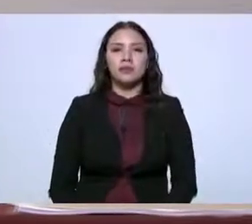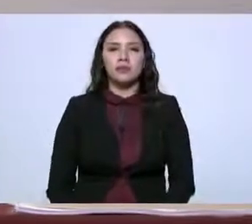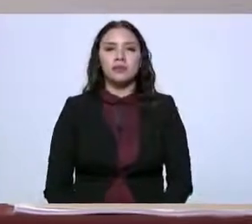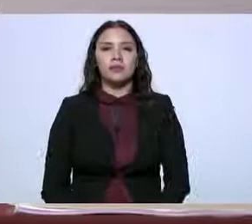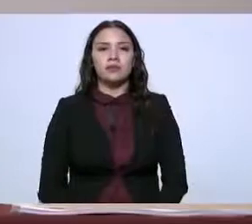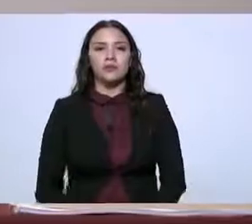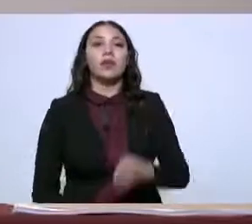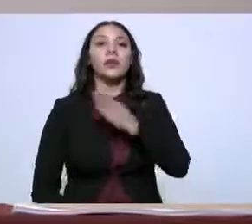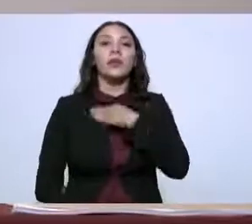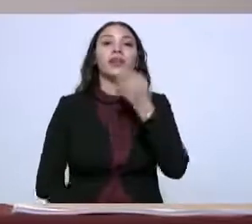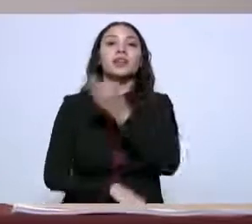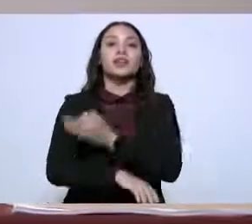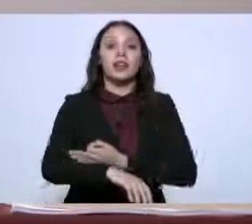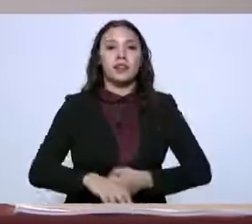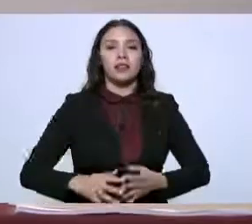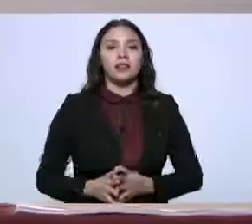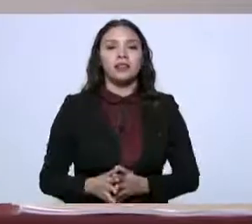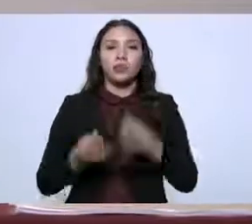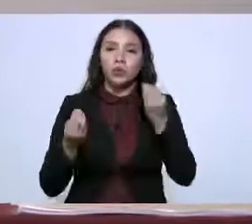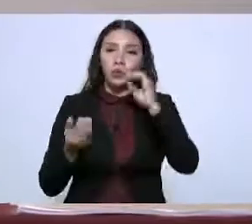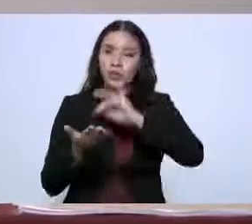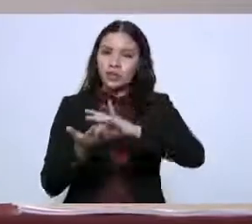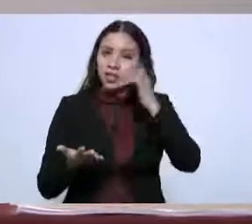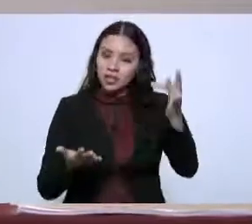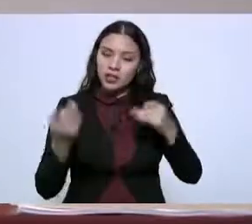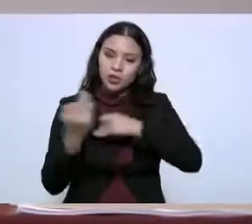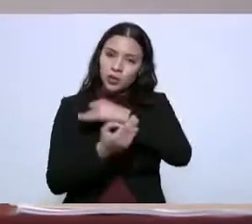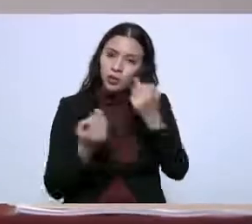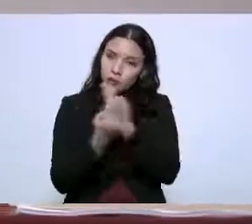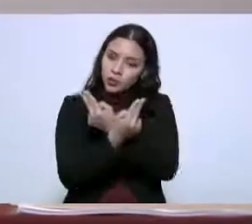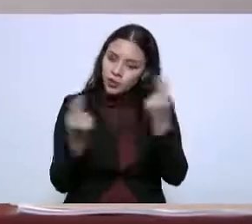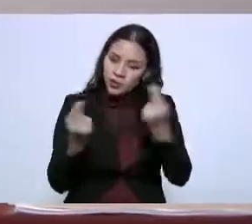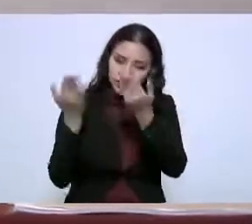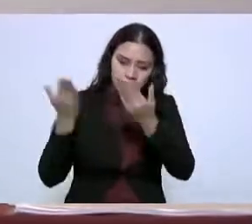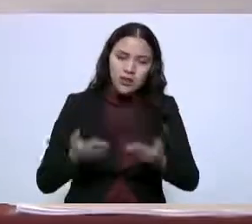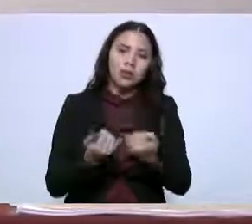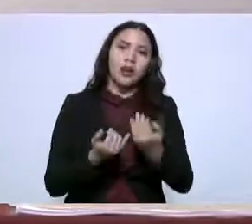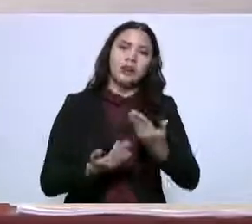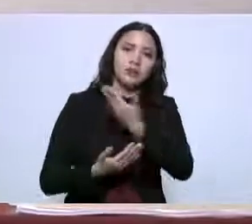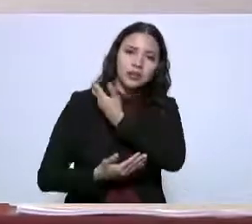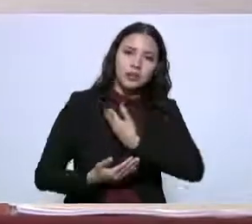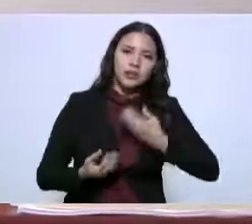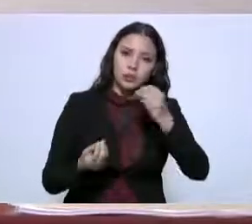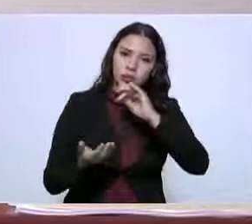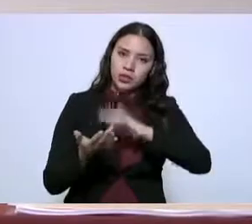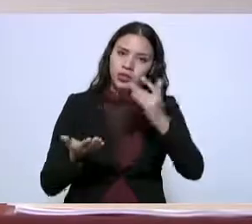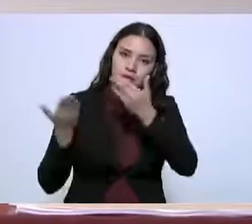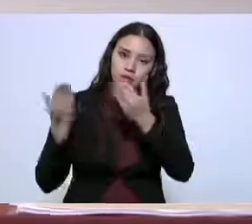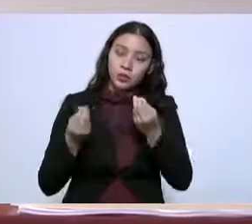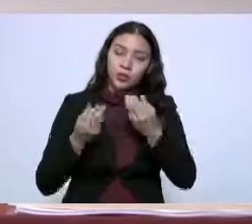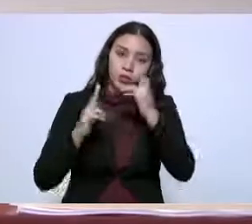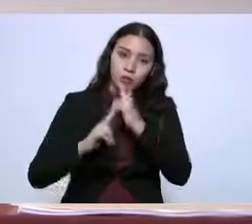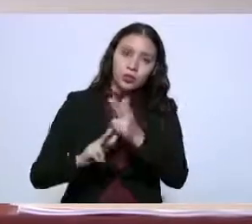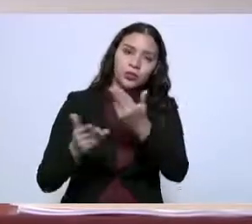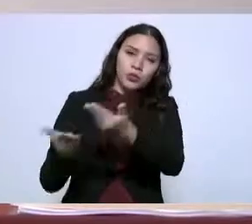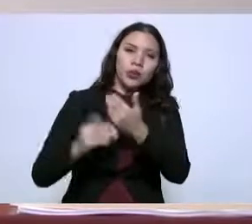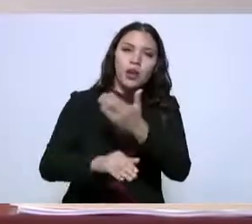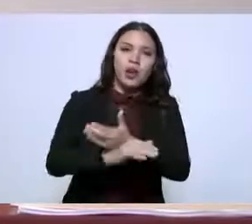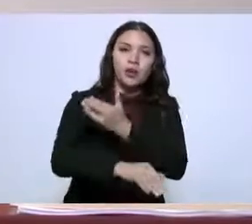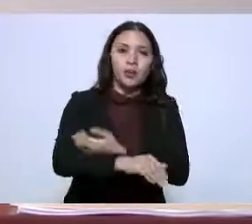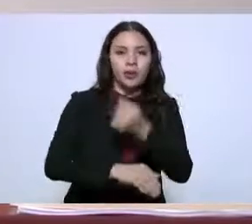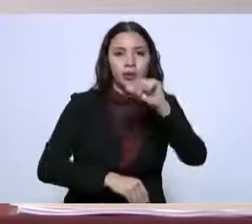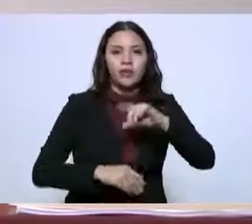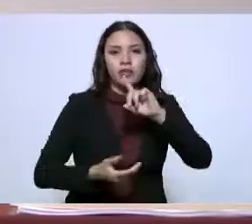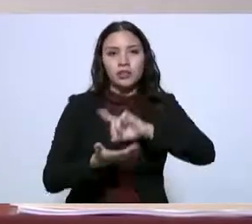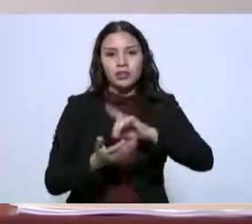muy buenas tardes muchas gracias por estar aquí señor presidente es un honor para nosotros que nos esté acompañando muchas